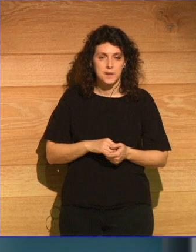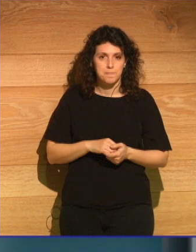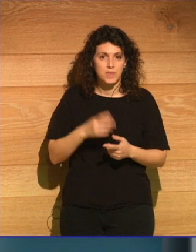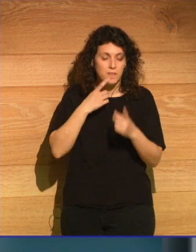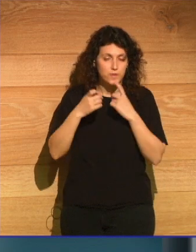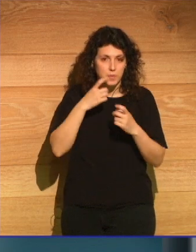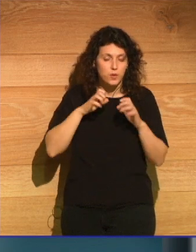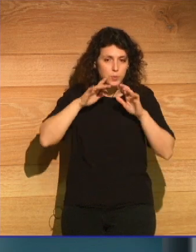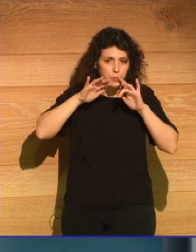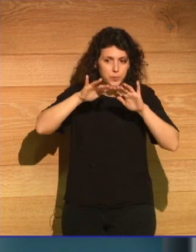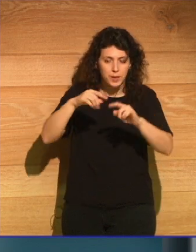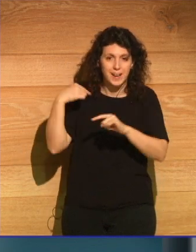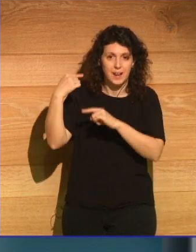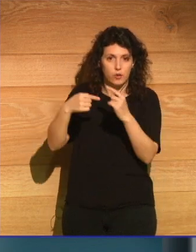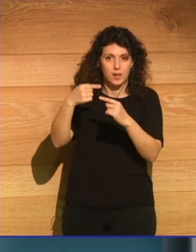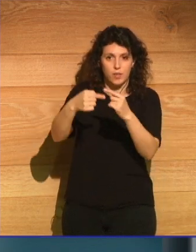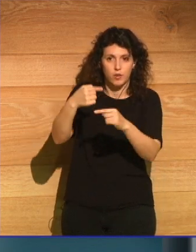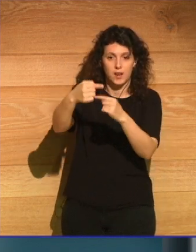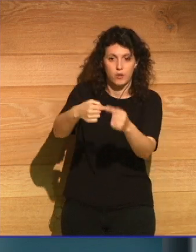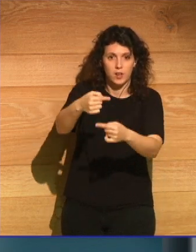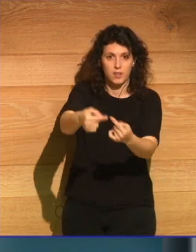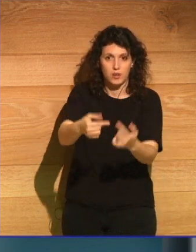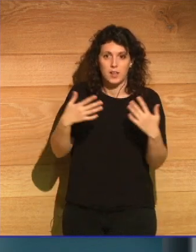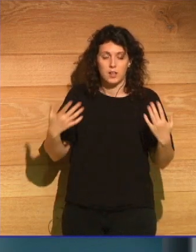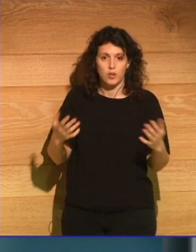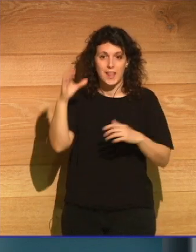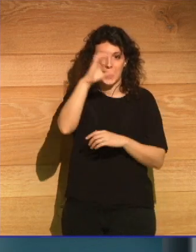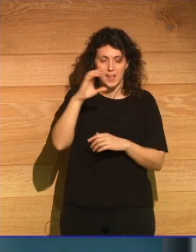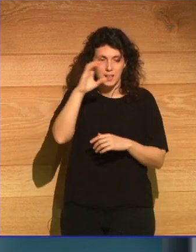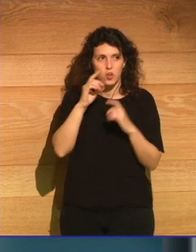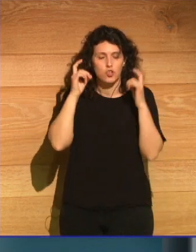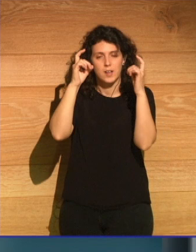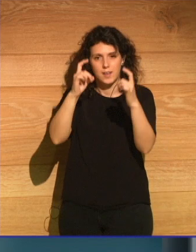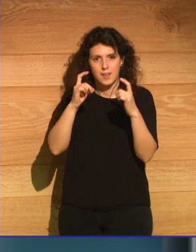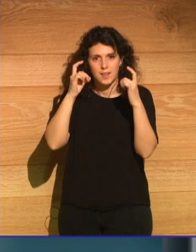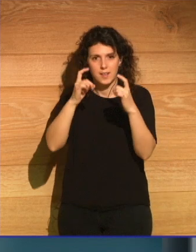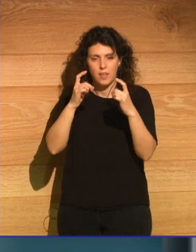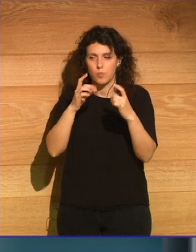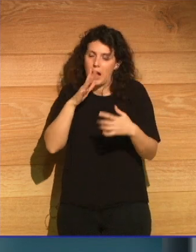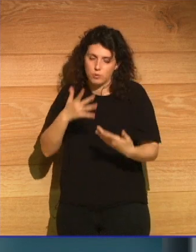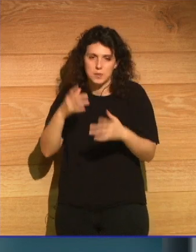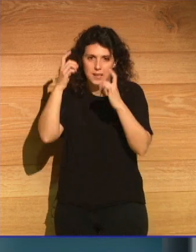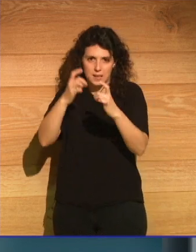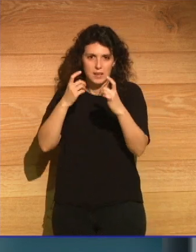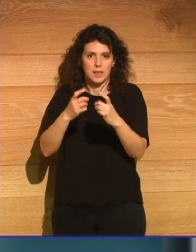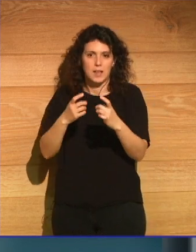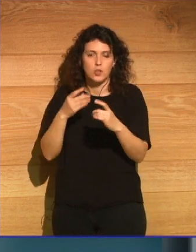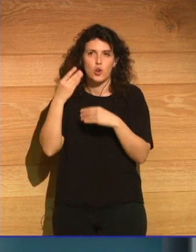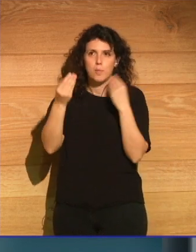generación tras generación. Entonces, los científicos están intentando pensar en,